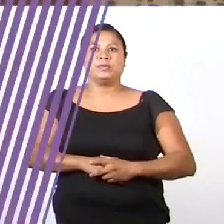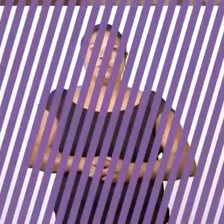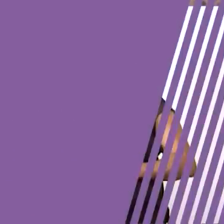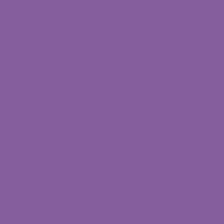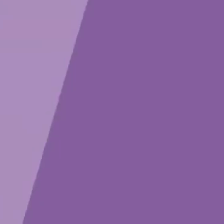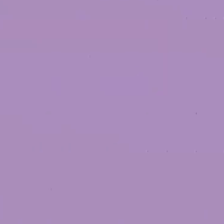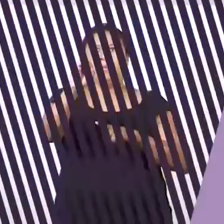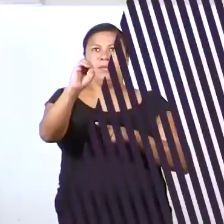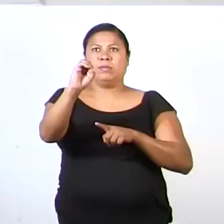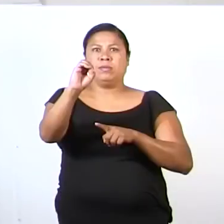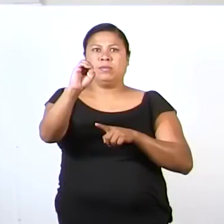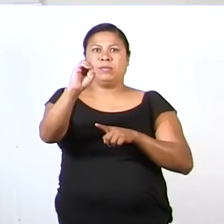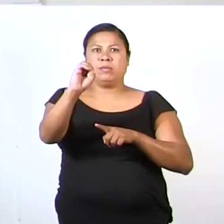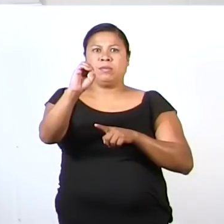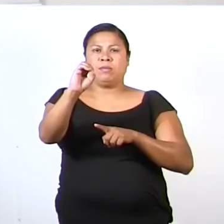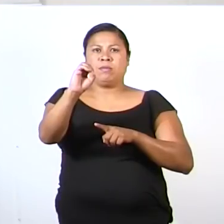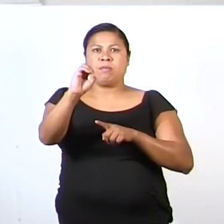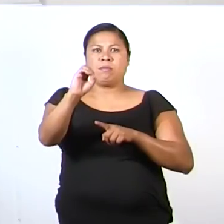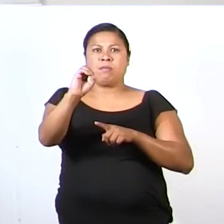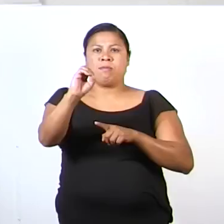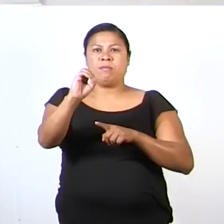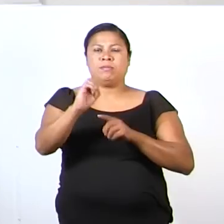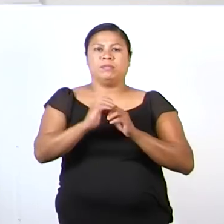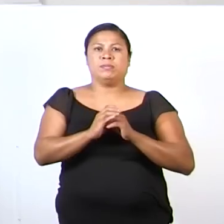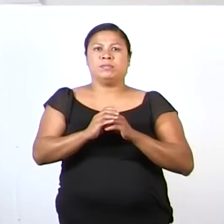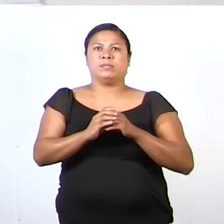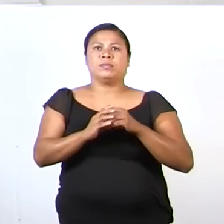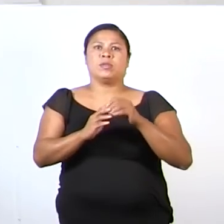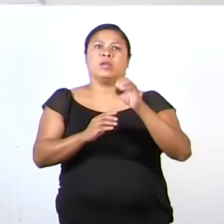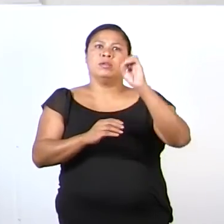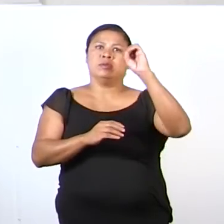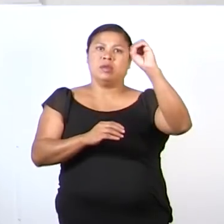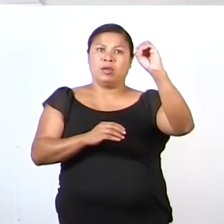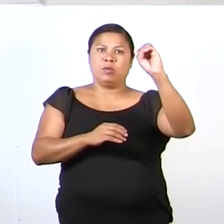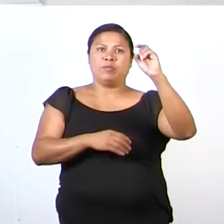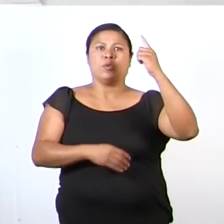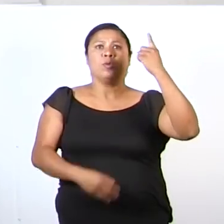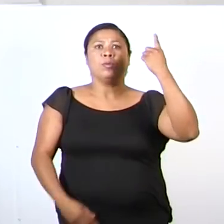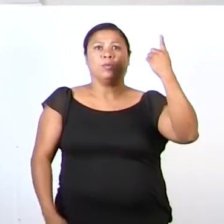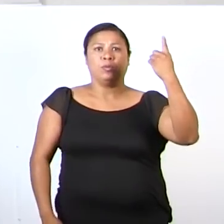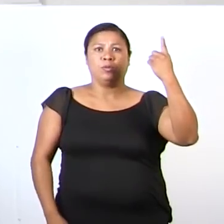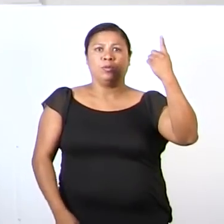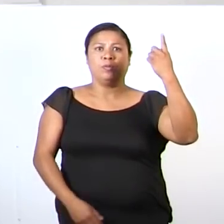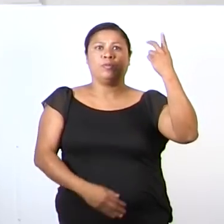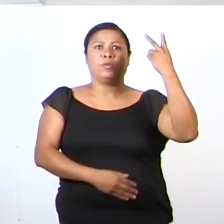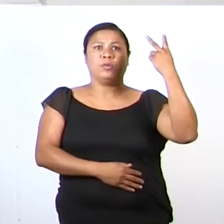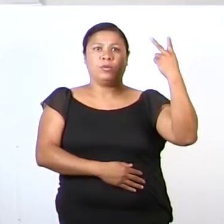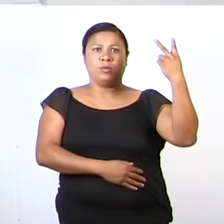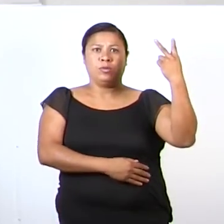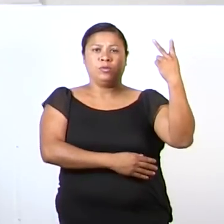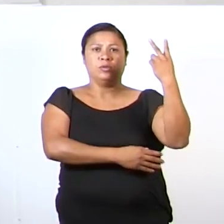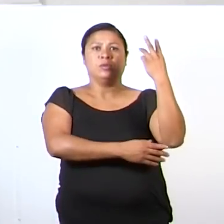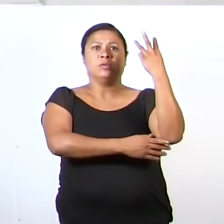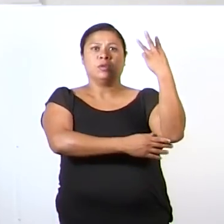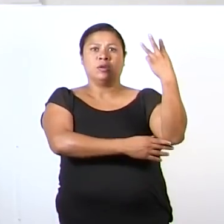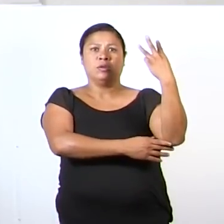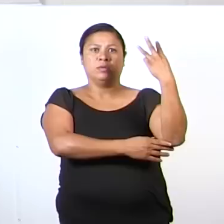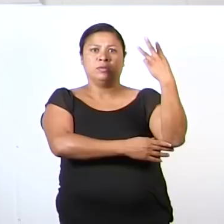Nos posicionamos con uno, dos, tres,